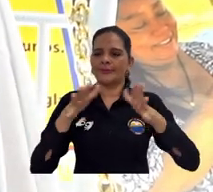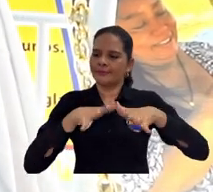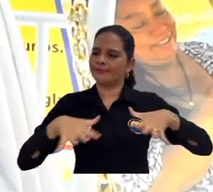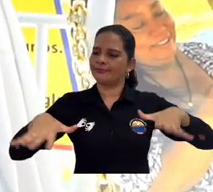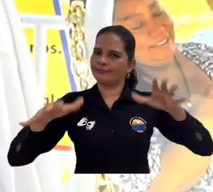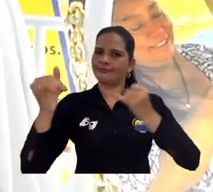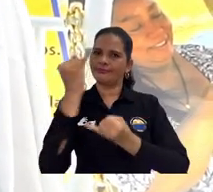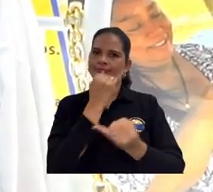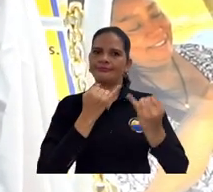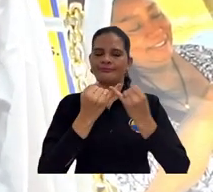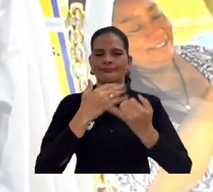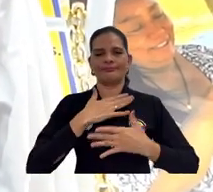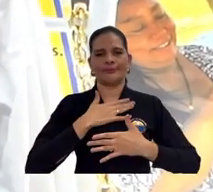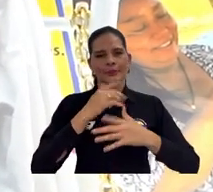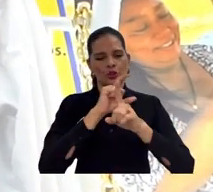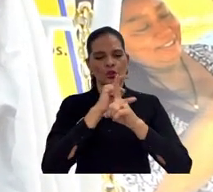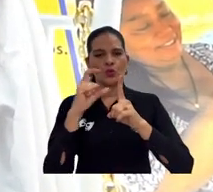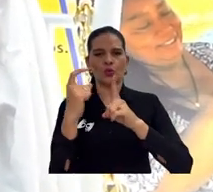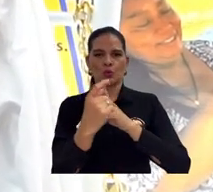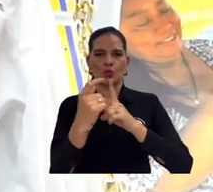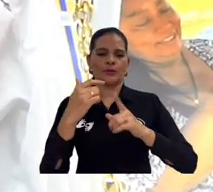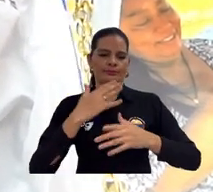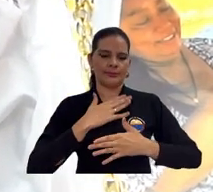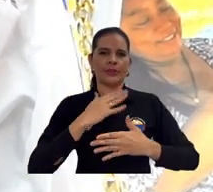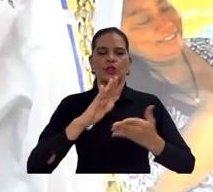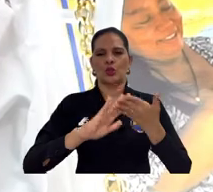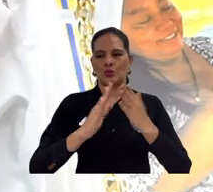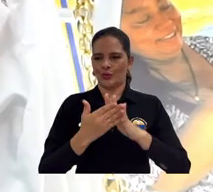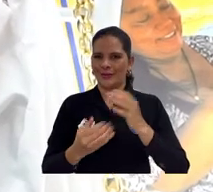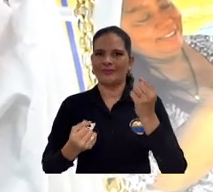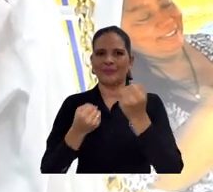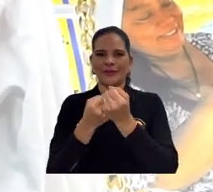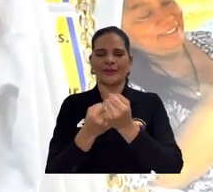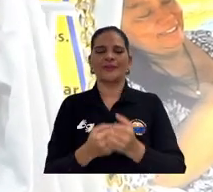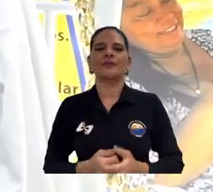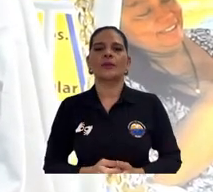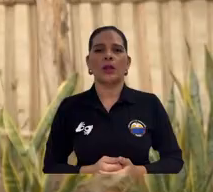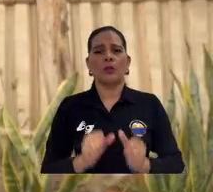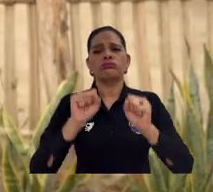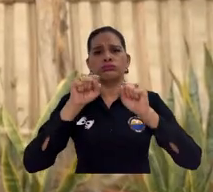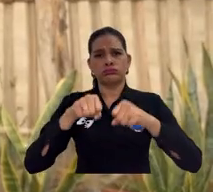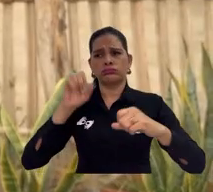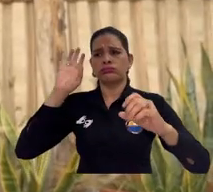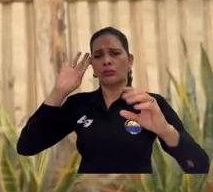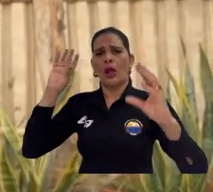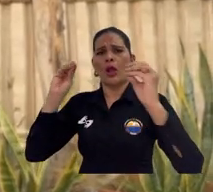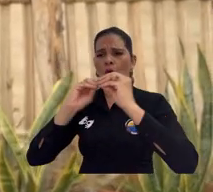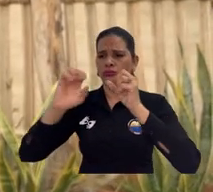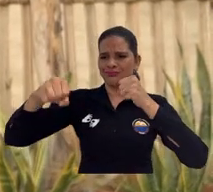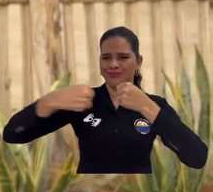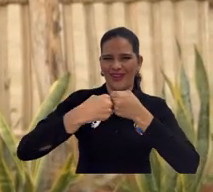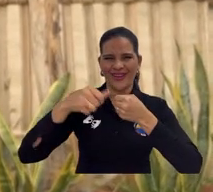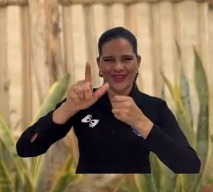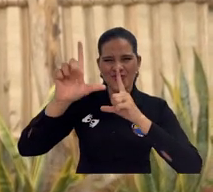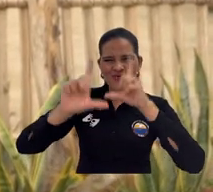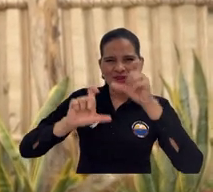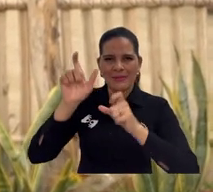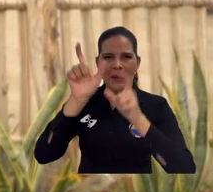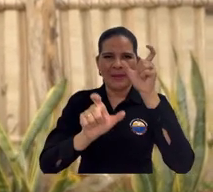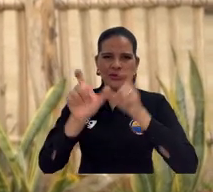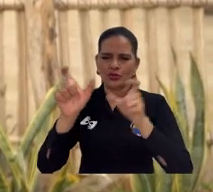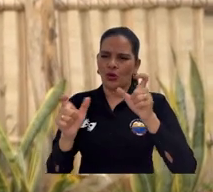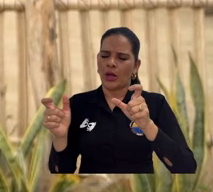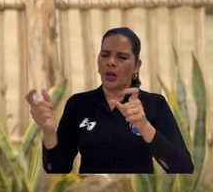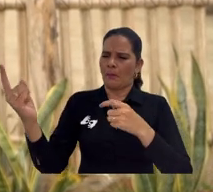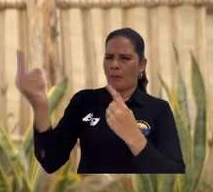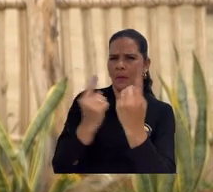a la comunidad a la que estamos representando, la podemos ayudar a crecer. Podemos llegar a muy buenos acuerdos con los